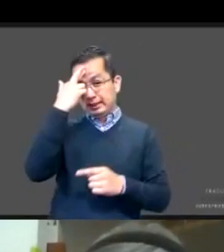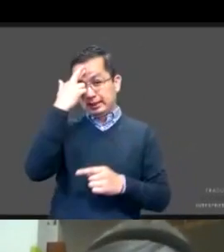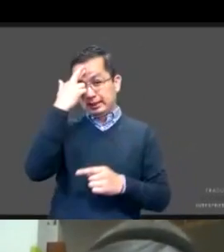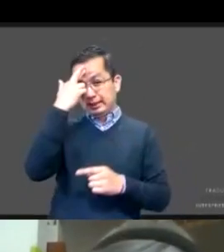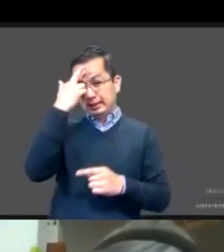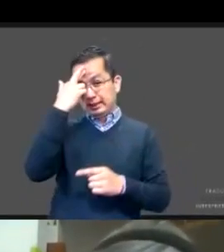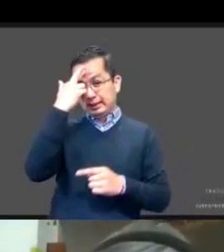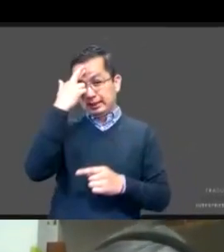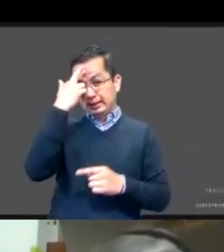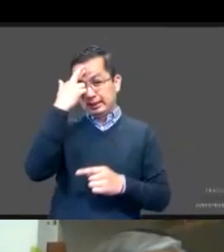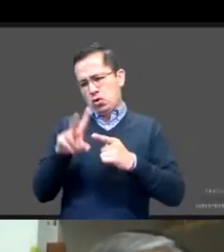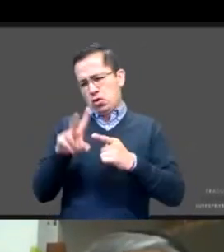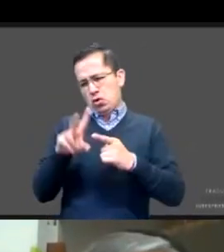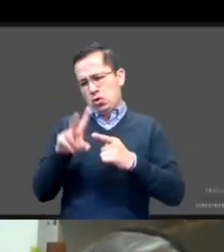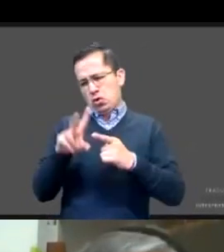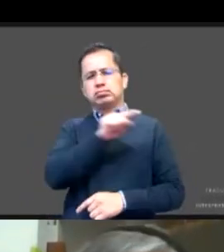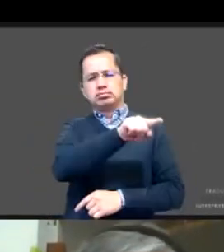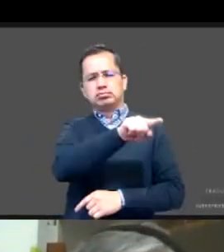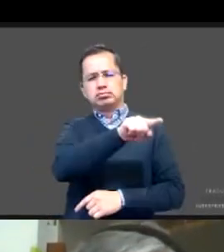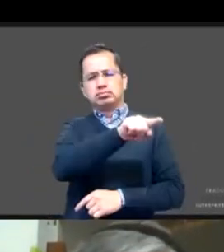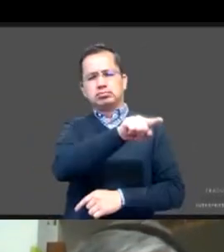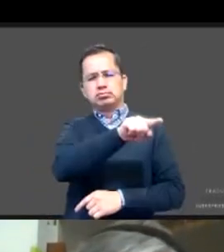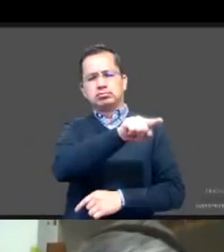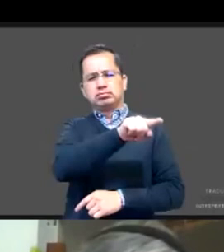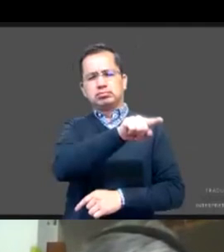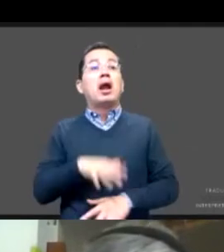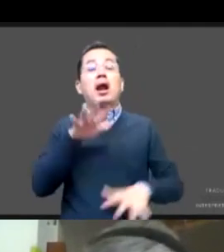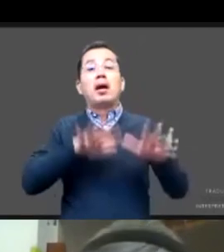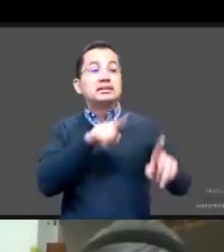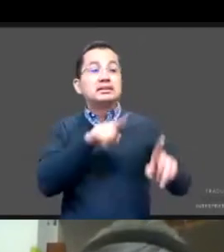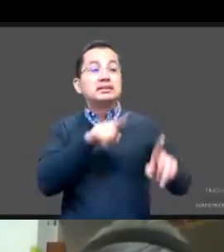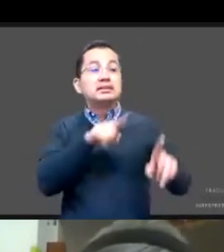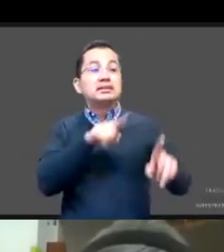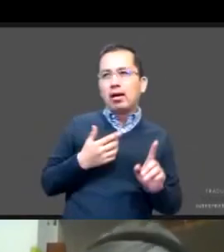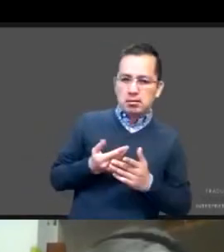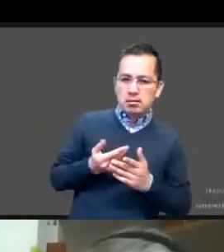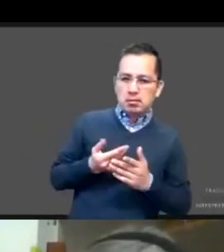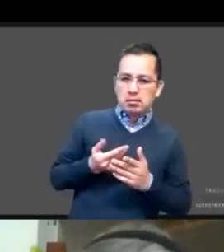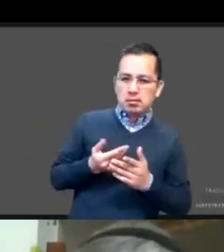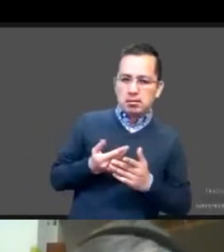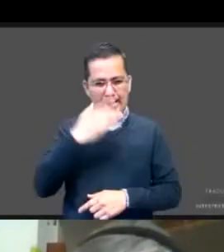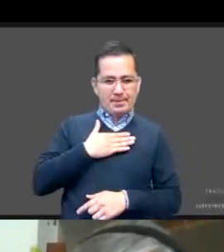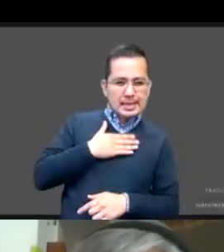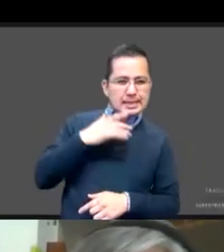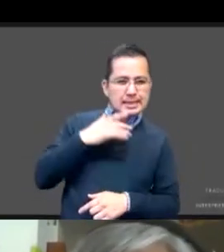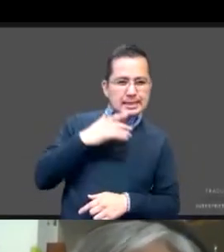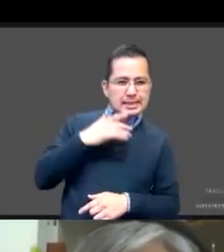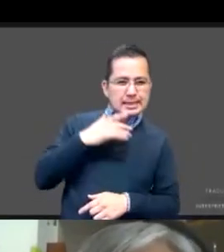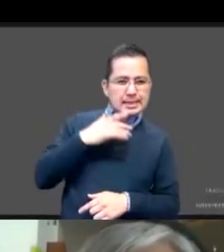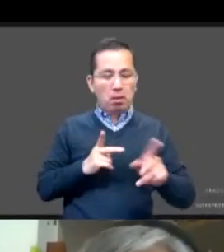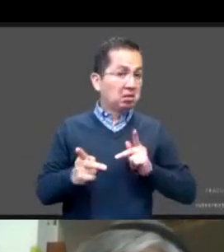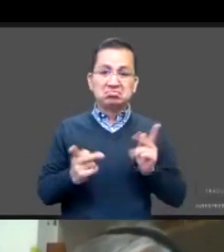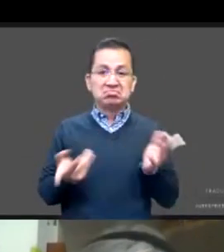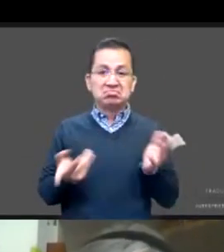y nuestro experto, no se planean las relaciones sexuales en esta etapa de la vida. Y otro de los grandes temas